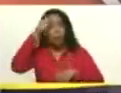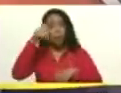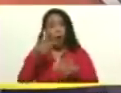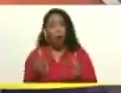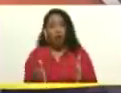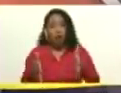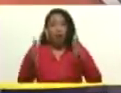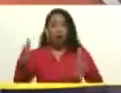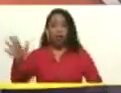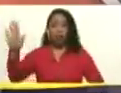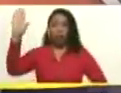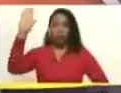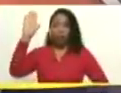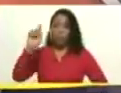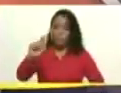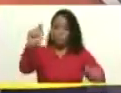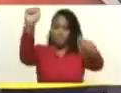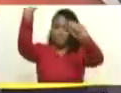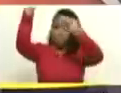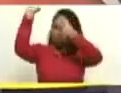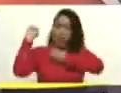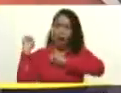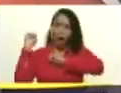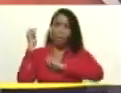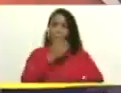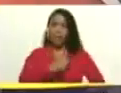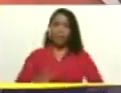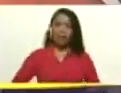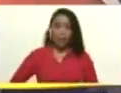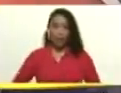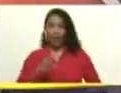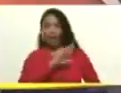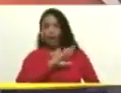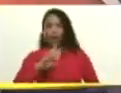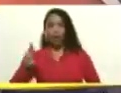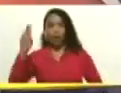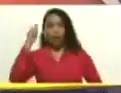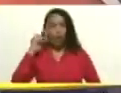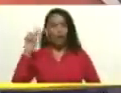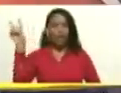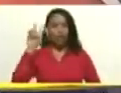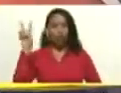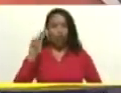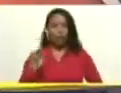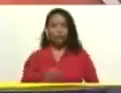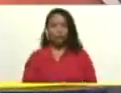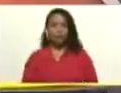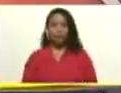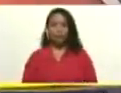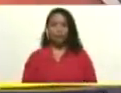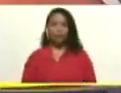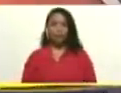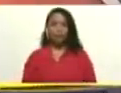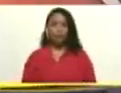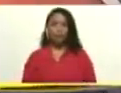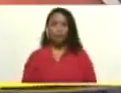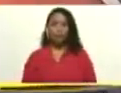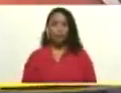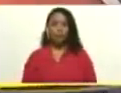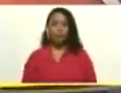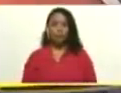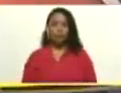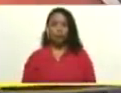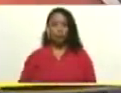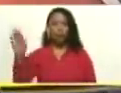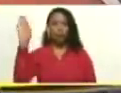juramenta y asume las riendas de la presidencia de la República de nuestra patria, Venezuela. Se